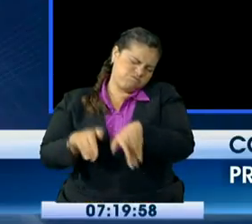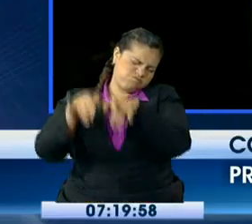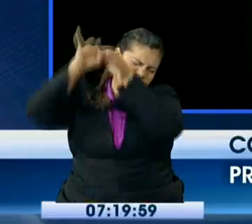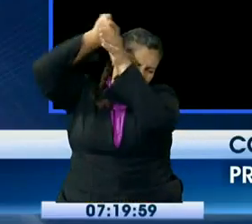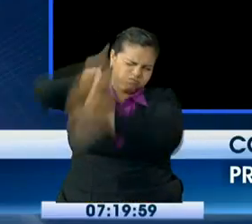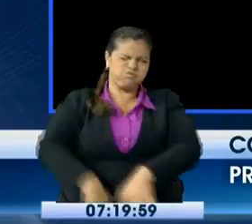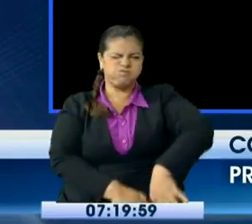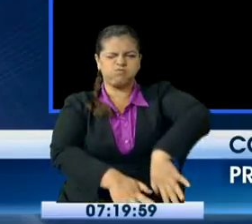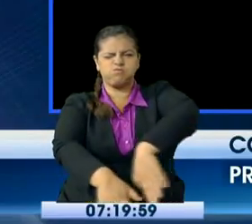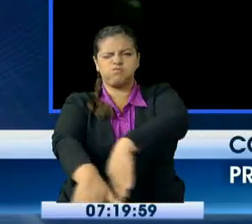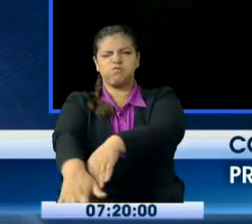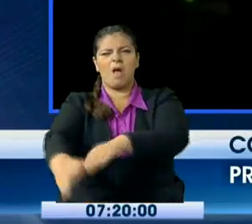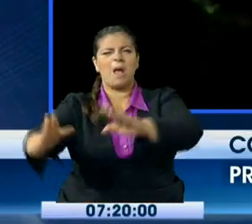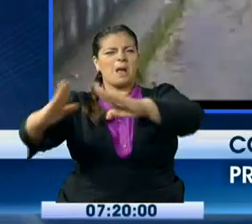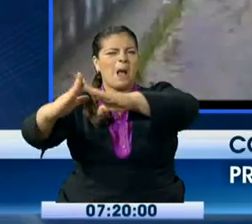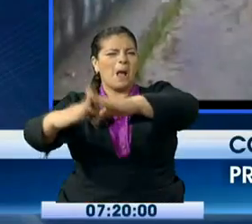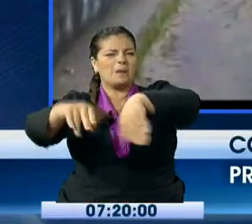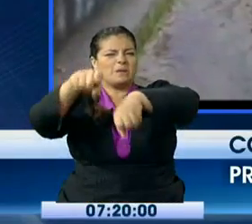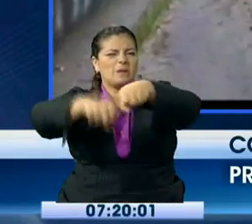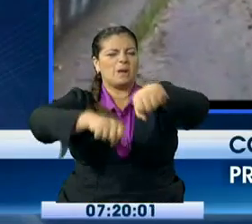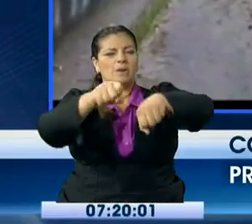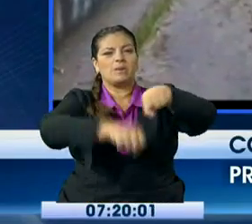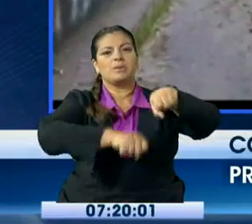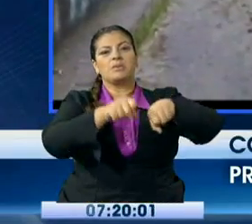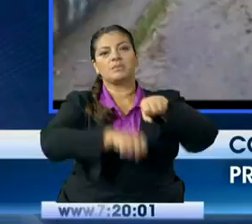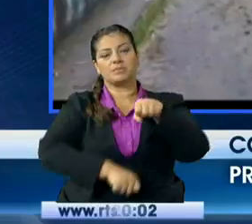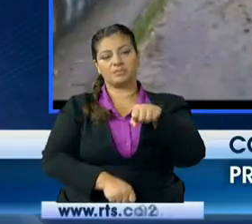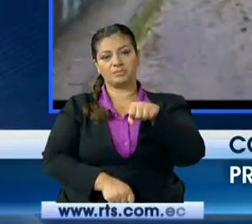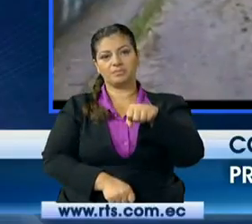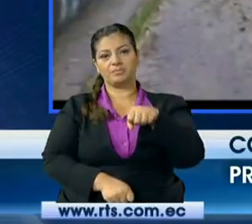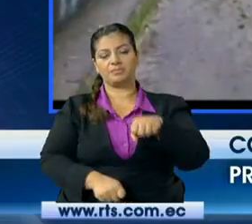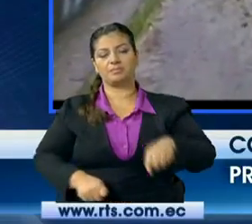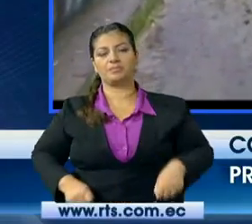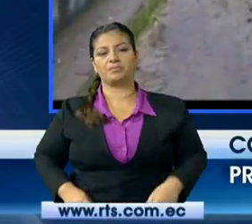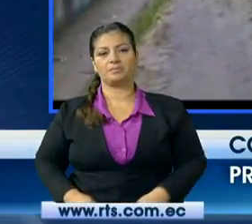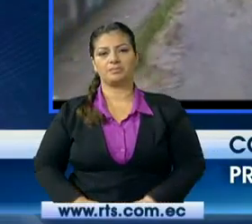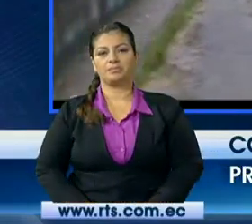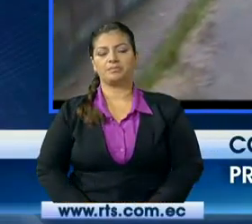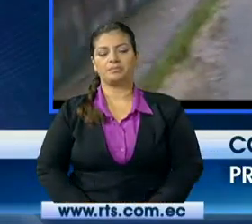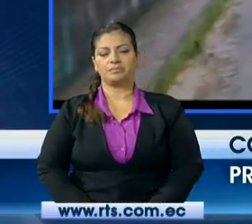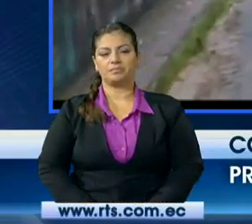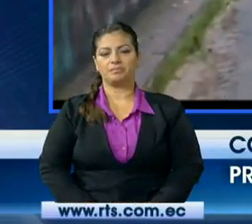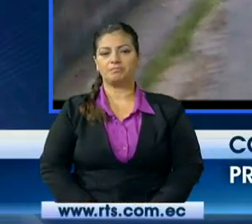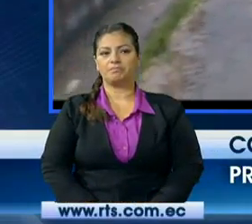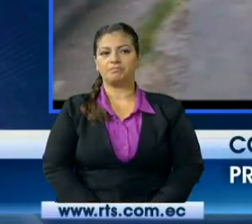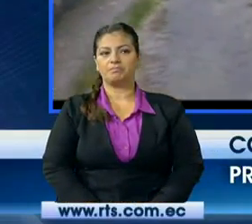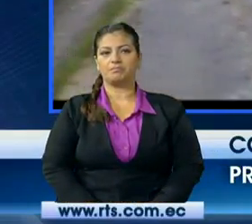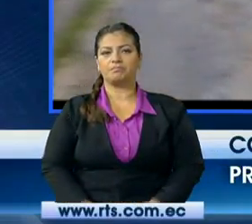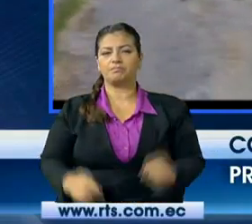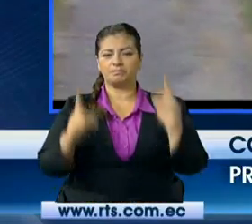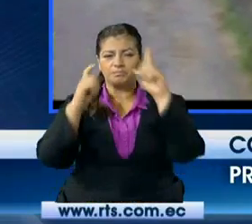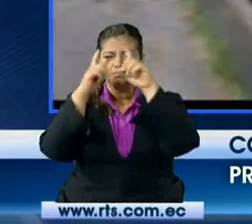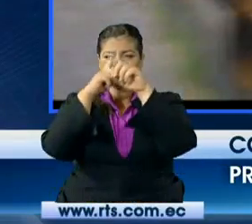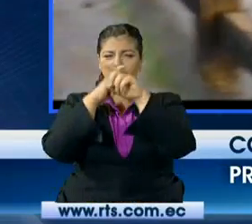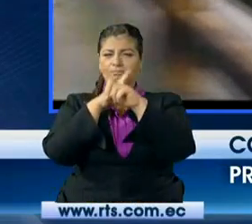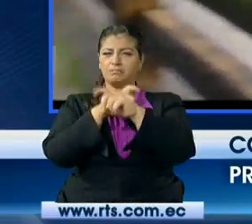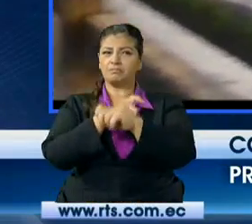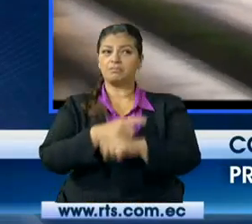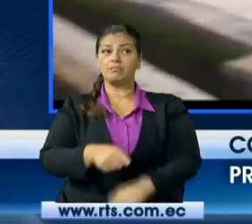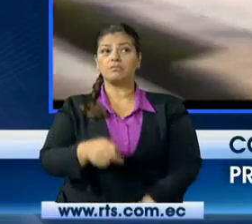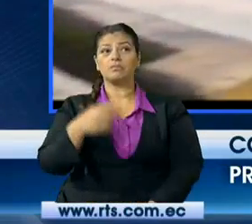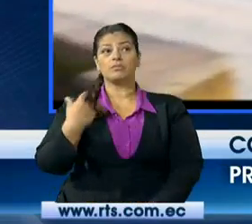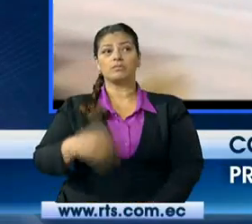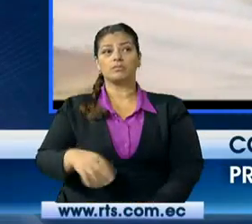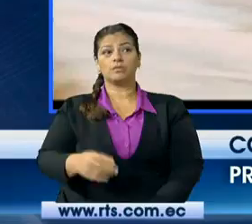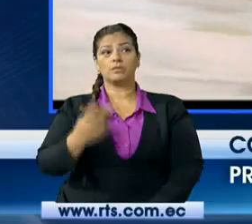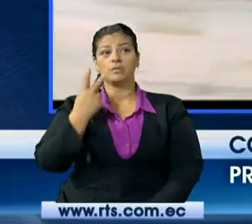viviendas y probablemente tengamos complicaciones con las personas que habitan en esos lugares. Hay un puente también muy grande sobre el río